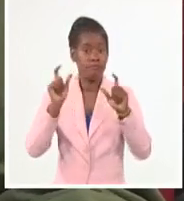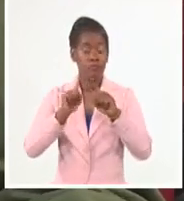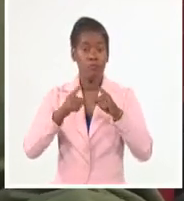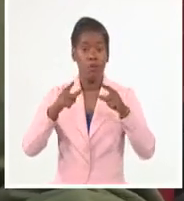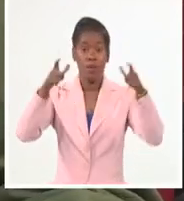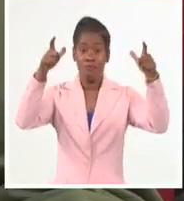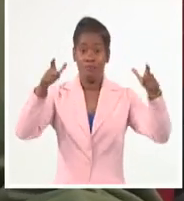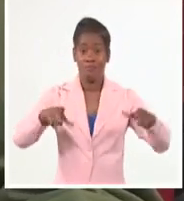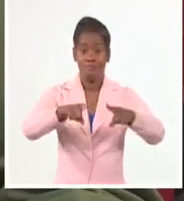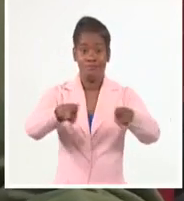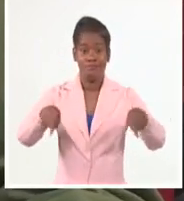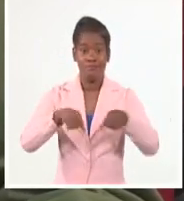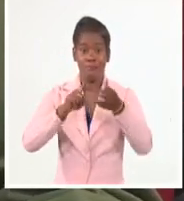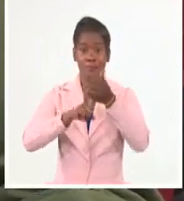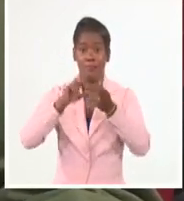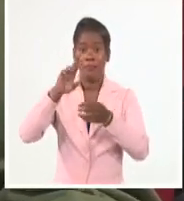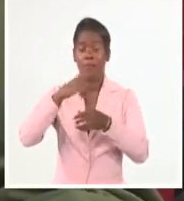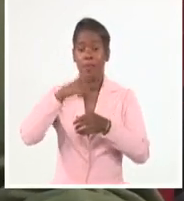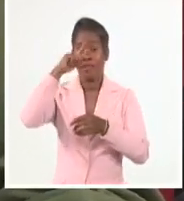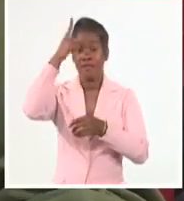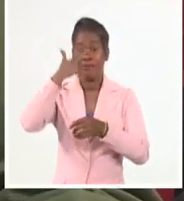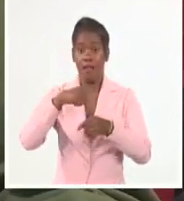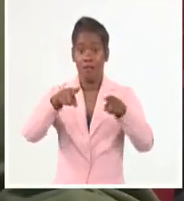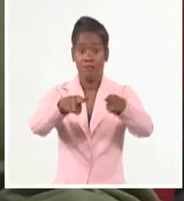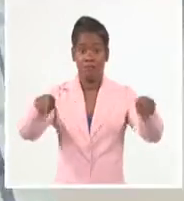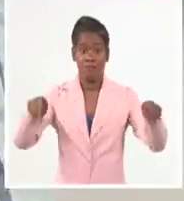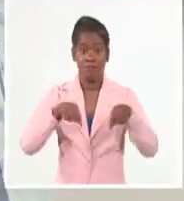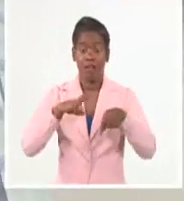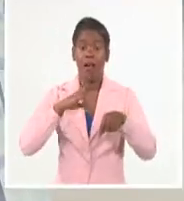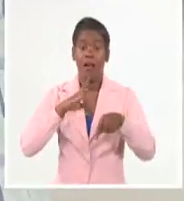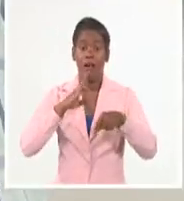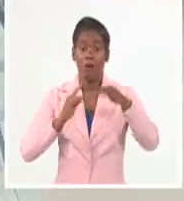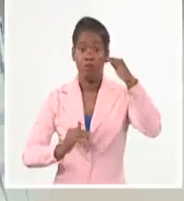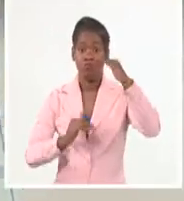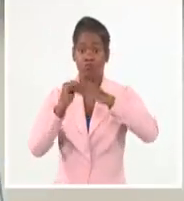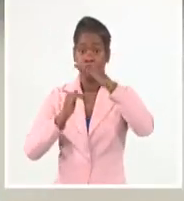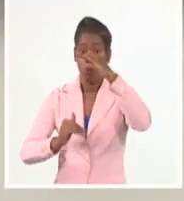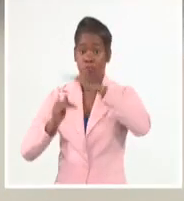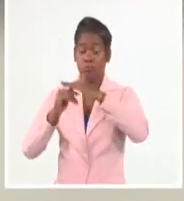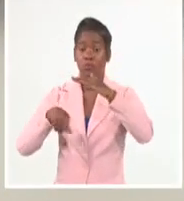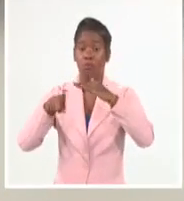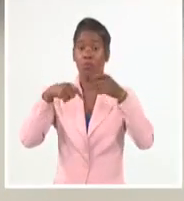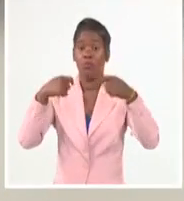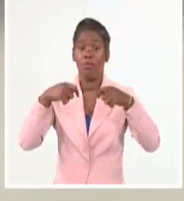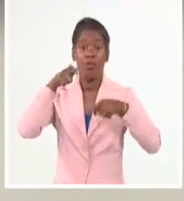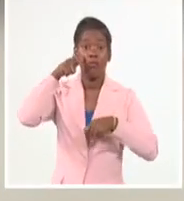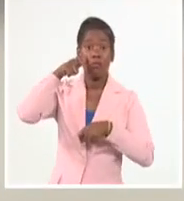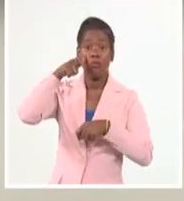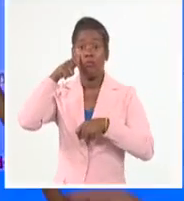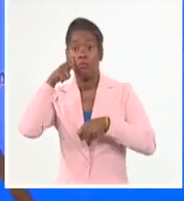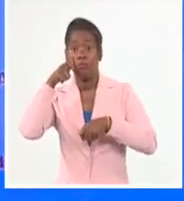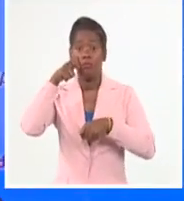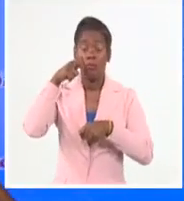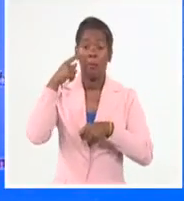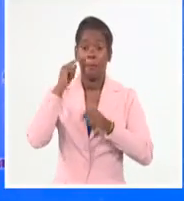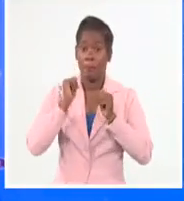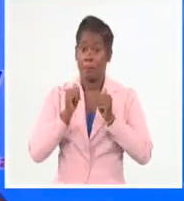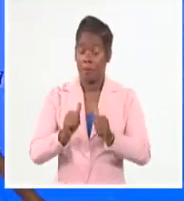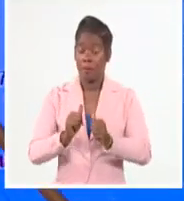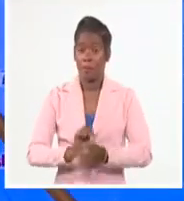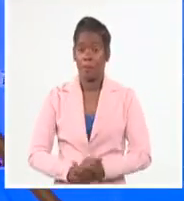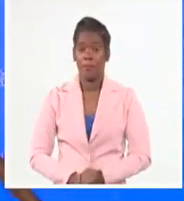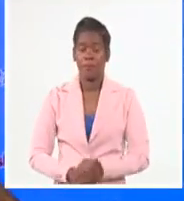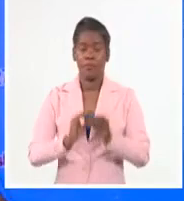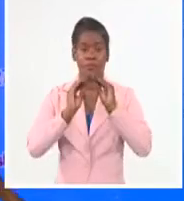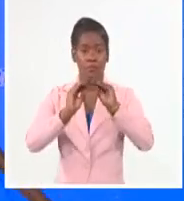esas regiones para tomar la medida oportuna como están establecidas. Se emite la nota informativa número 3 para establecer la fase de alarma